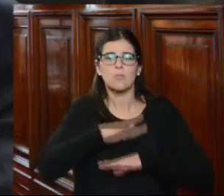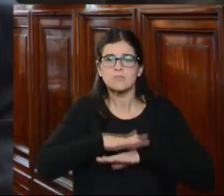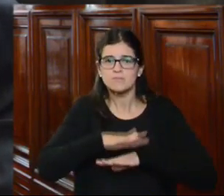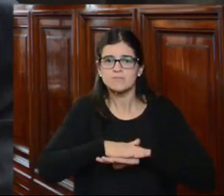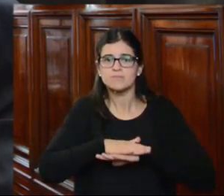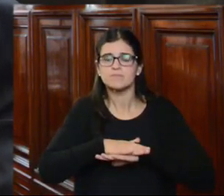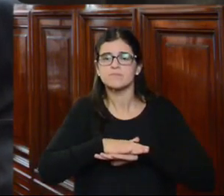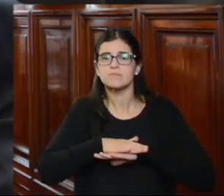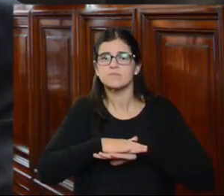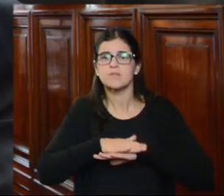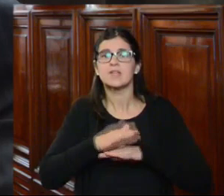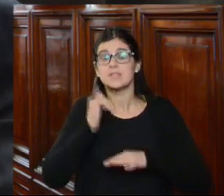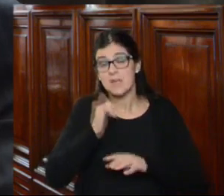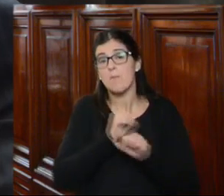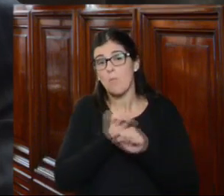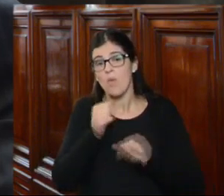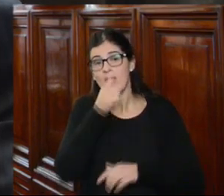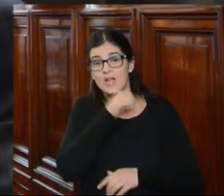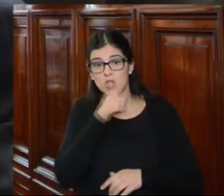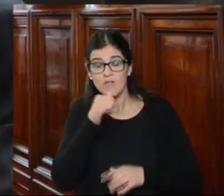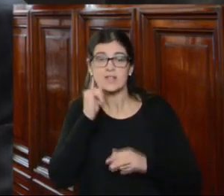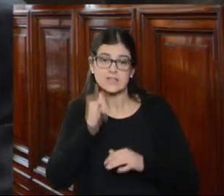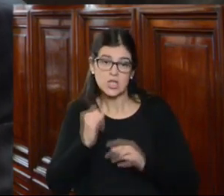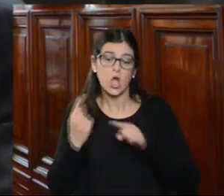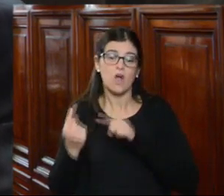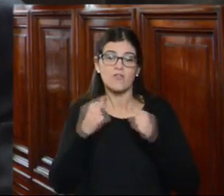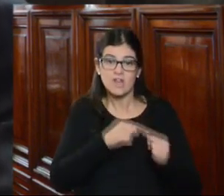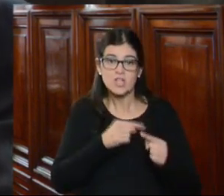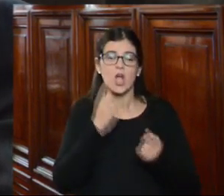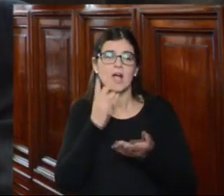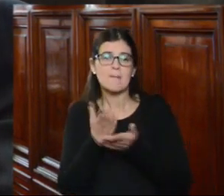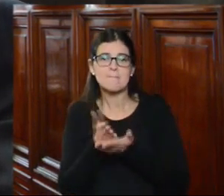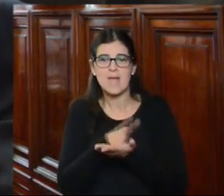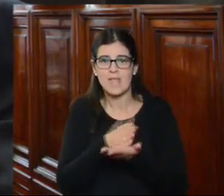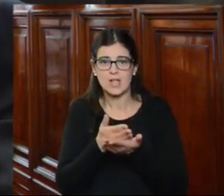de o sea si puede resolver conflictos en base a la mediación